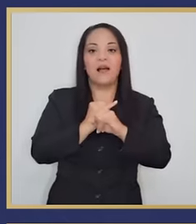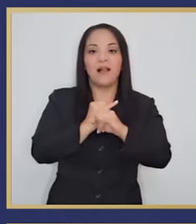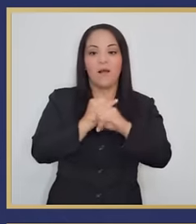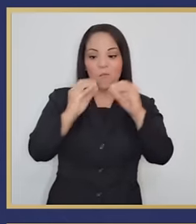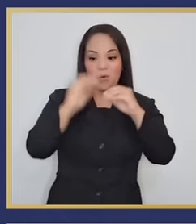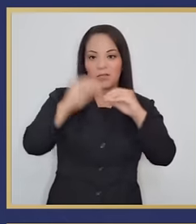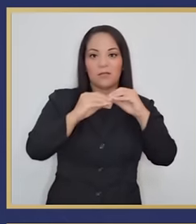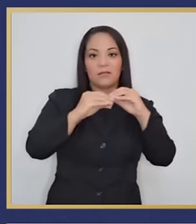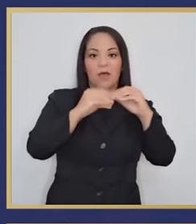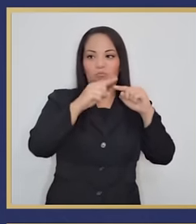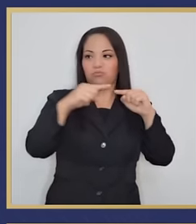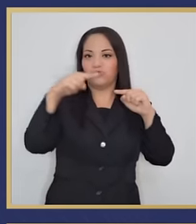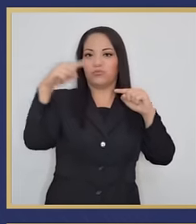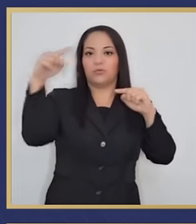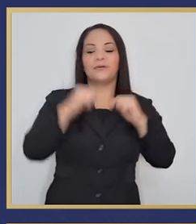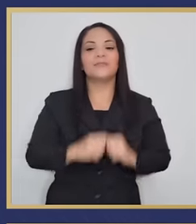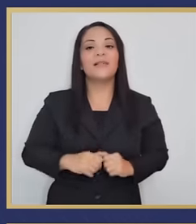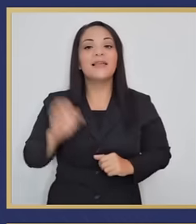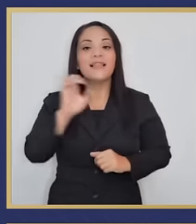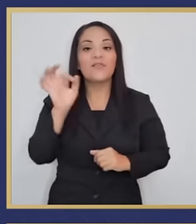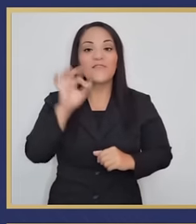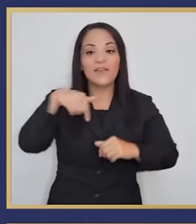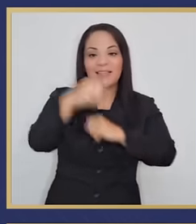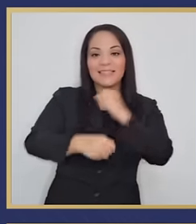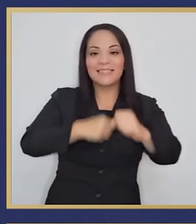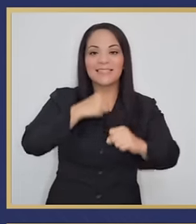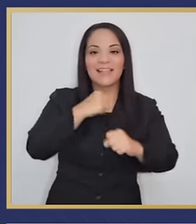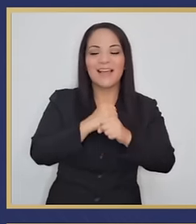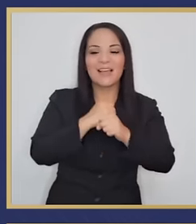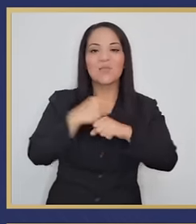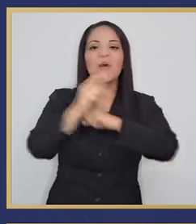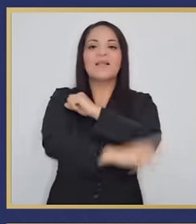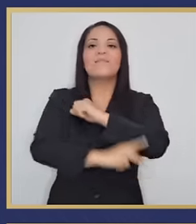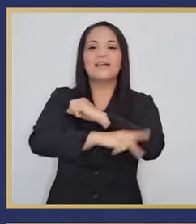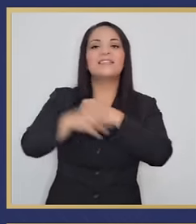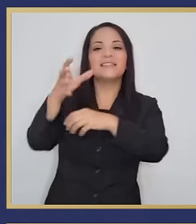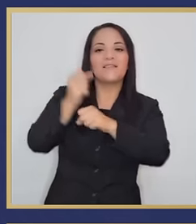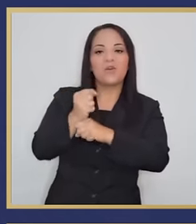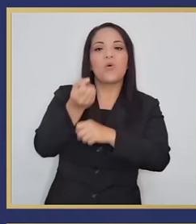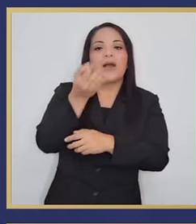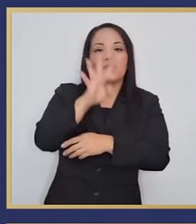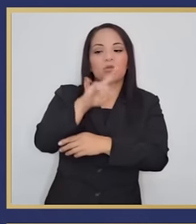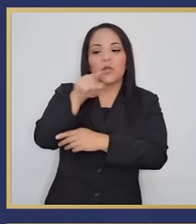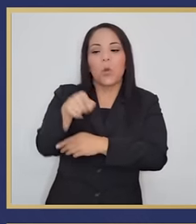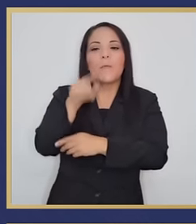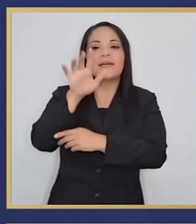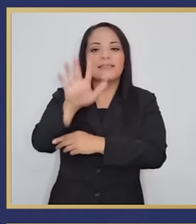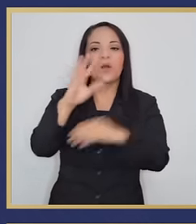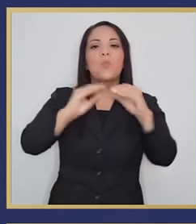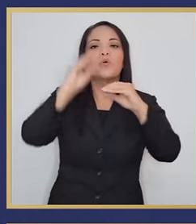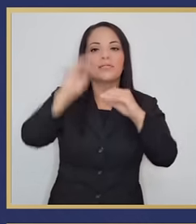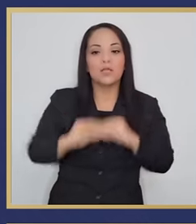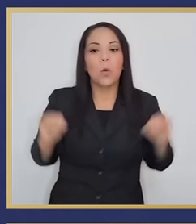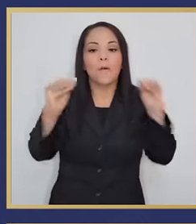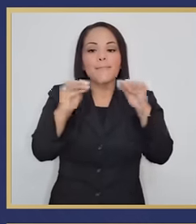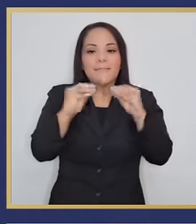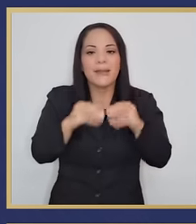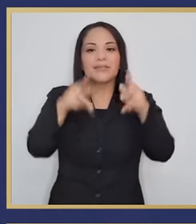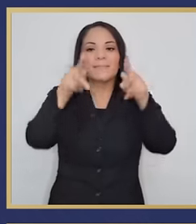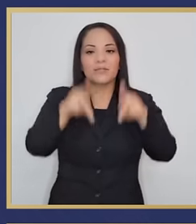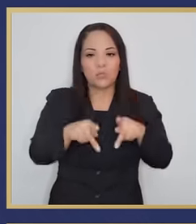alcanza nuevas alturas. Durante los dos primeros meses del año, país recibió un 14